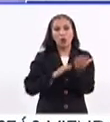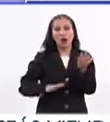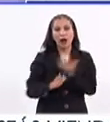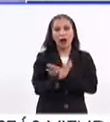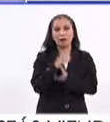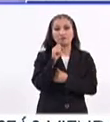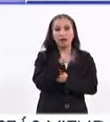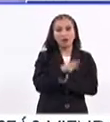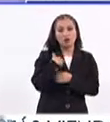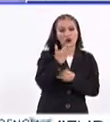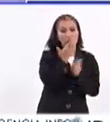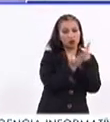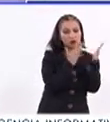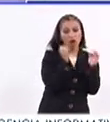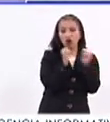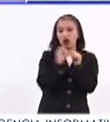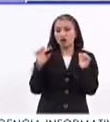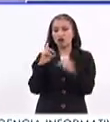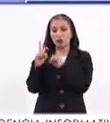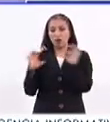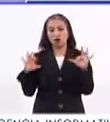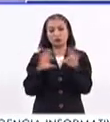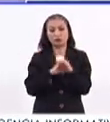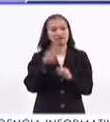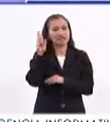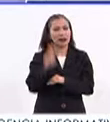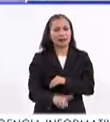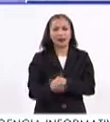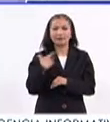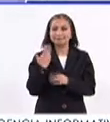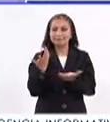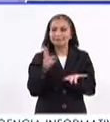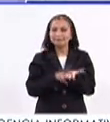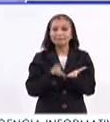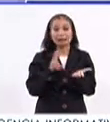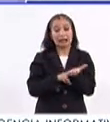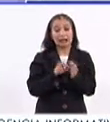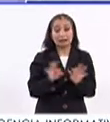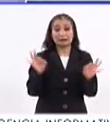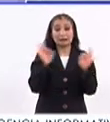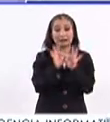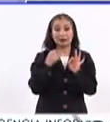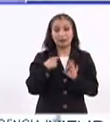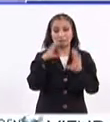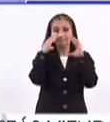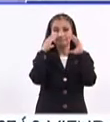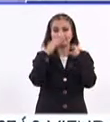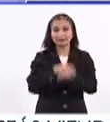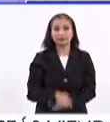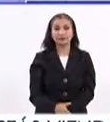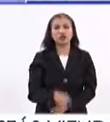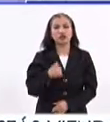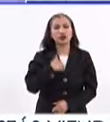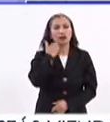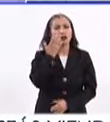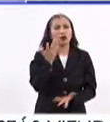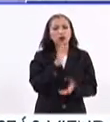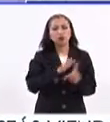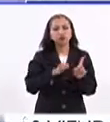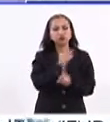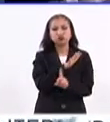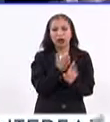dado que la parte académica con la deportiva considero, sin duda alguna, que fue una parte importante en mi formación. Claro, me gustaría que nos